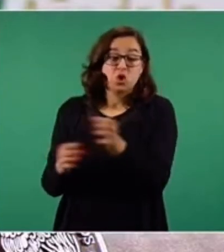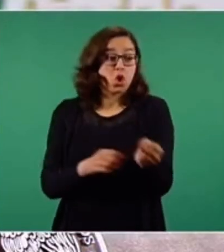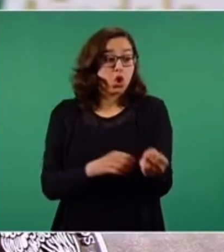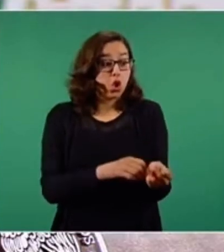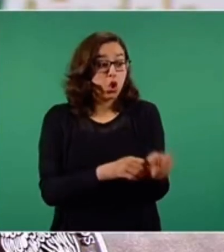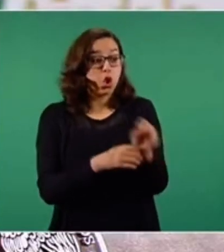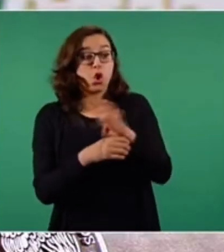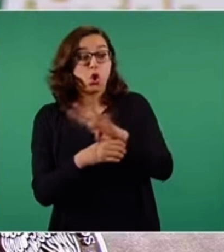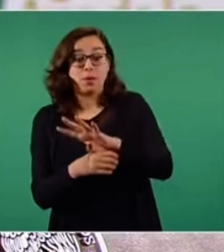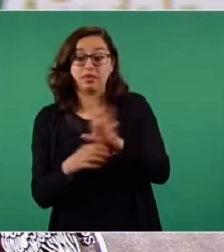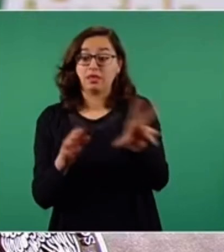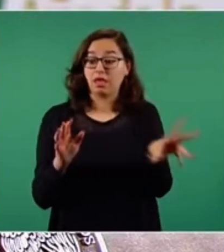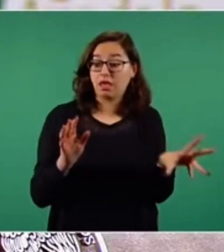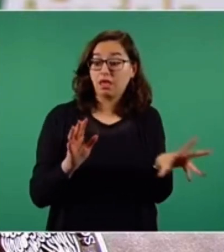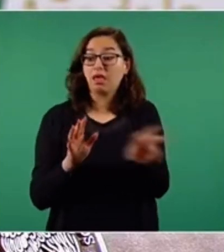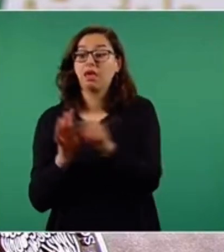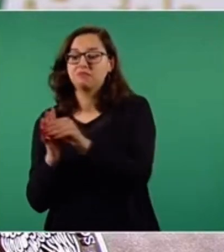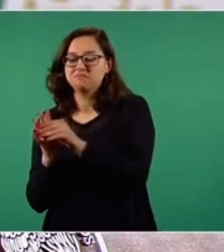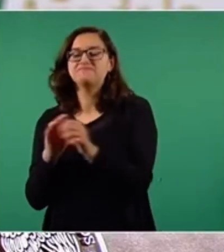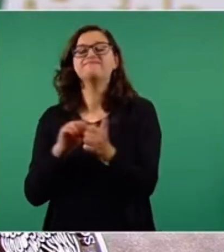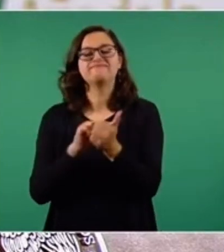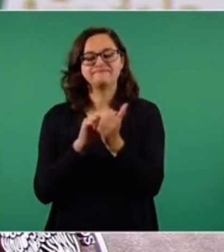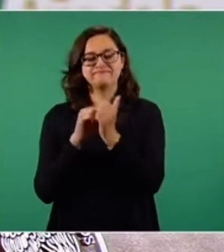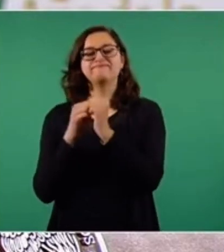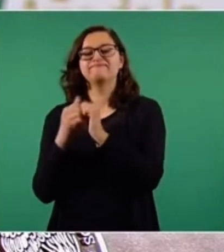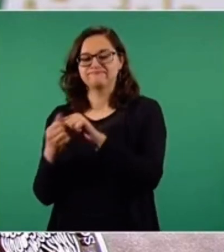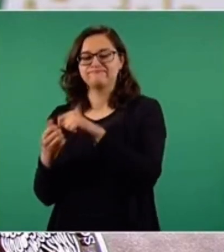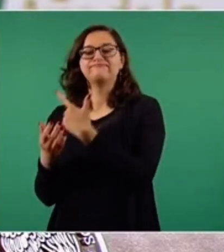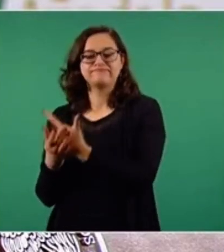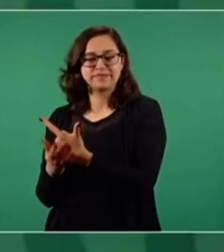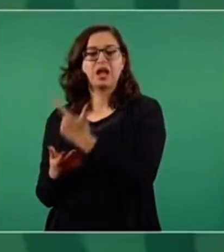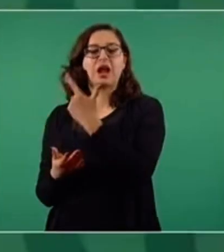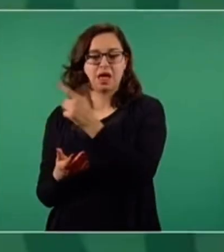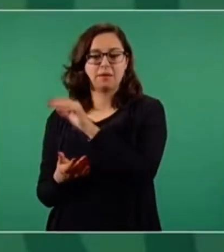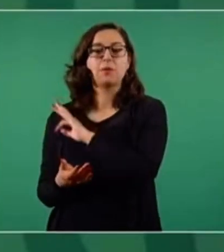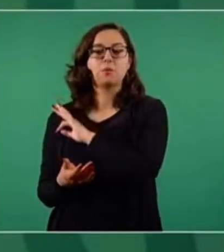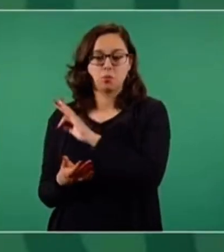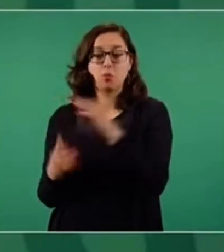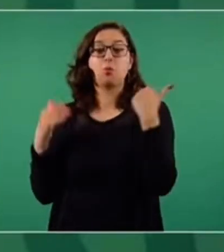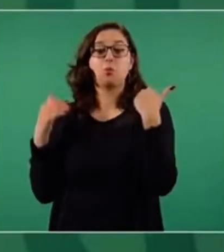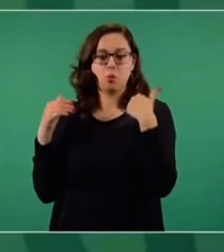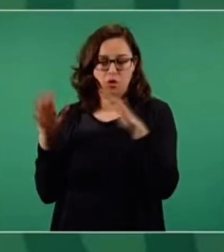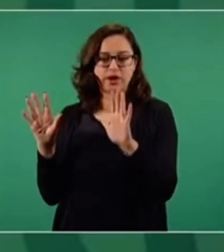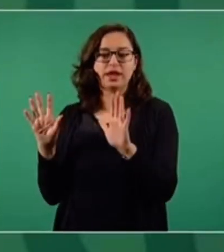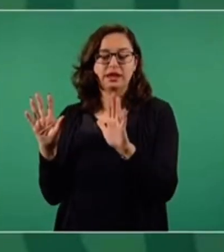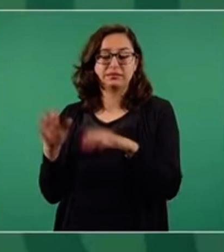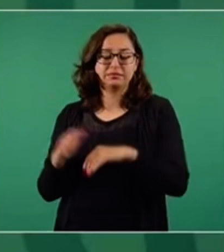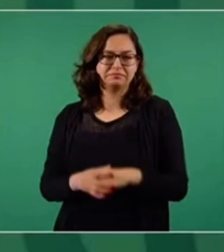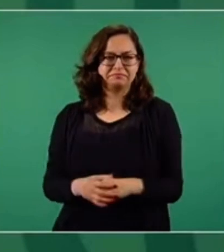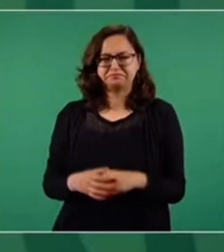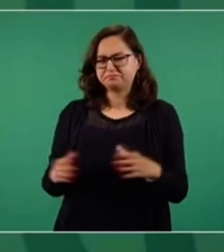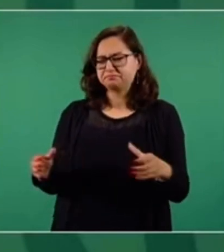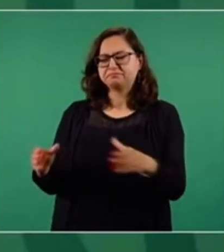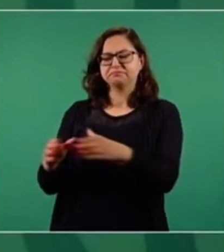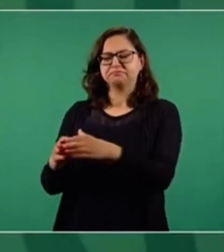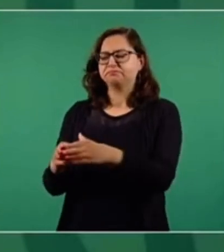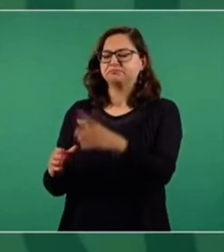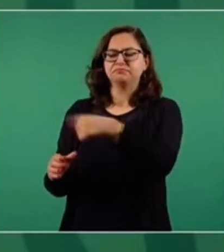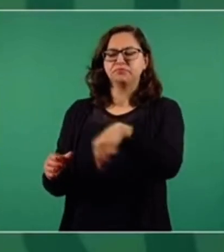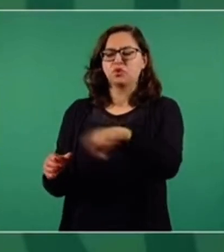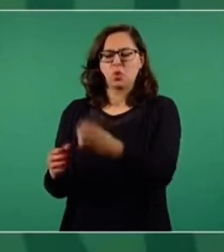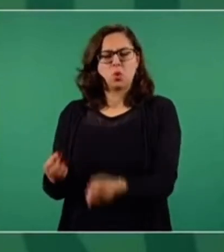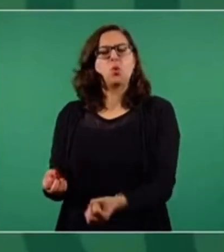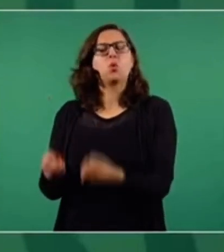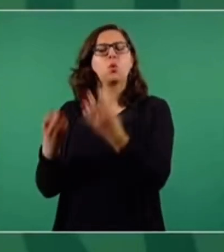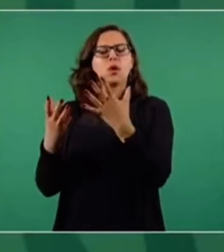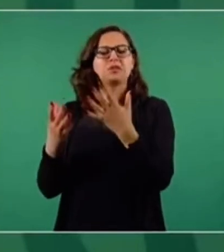semejante al de las personas adultas. En México hemos estimado que son casi un millón de personas, un poco menos